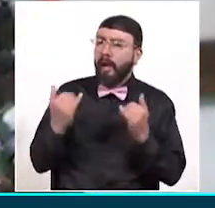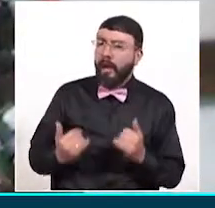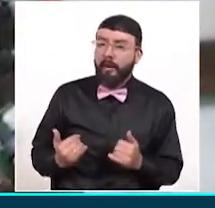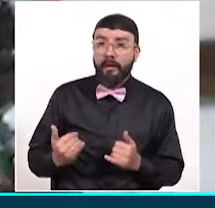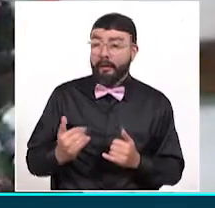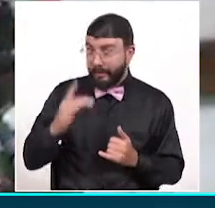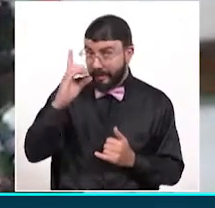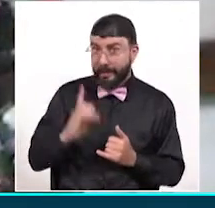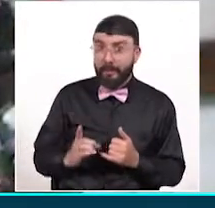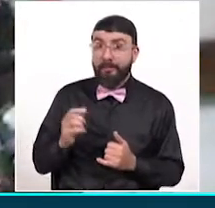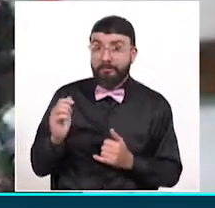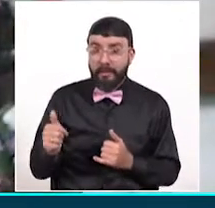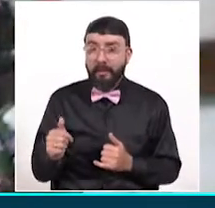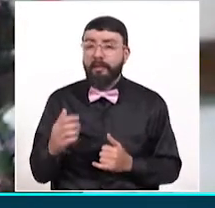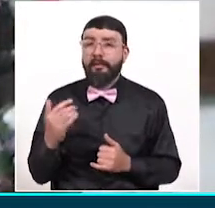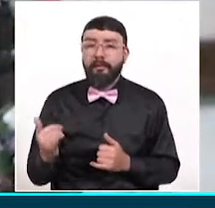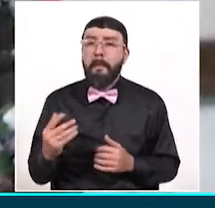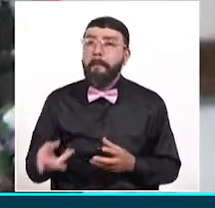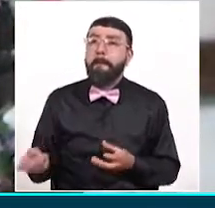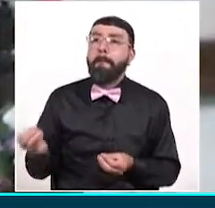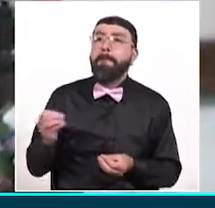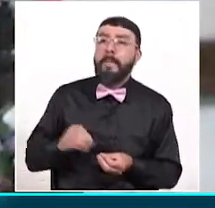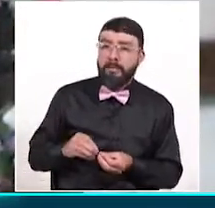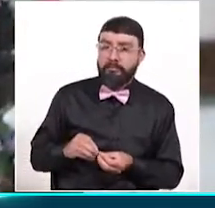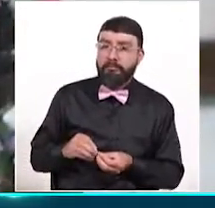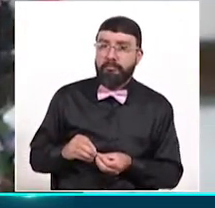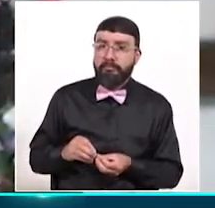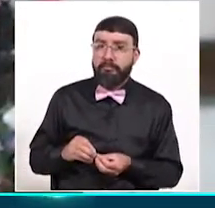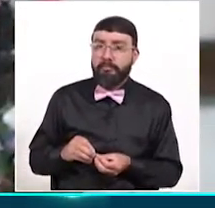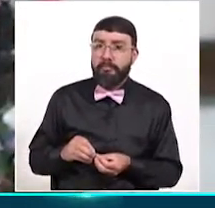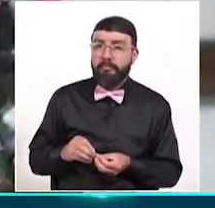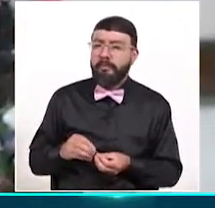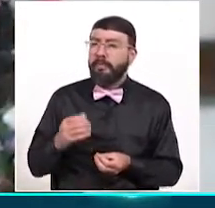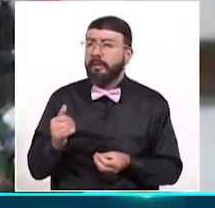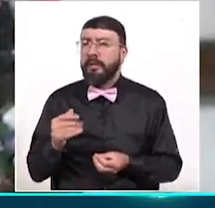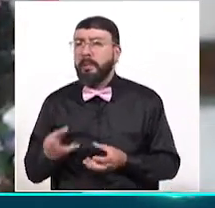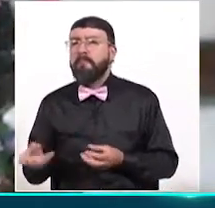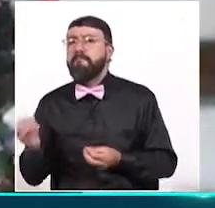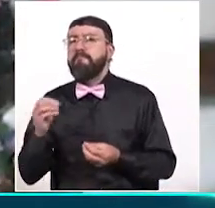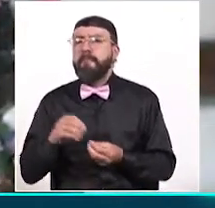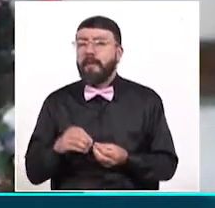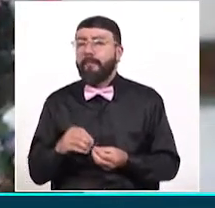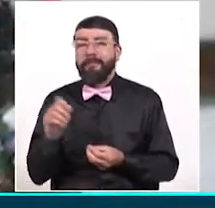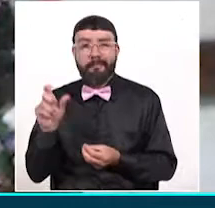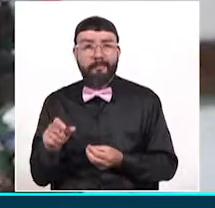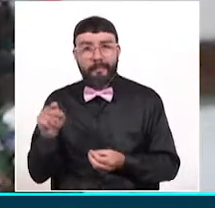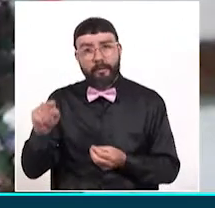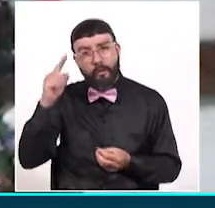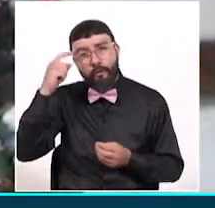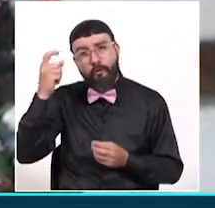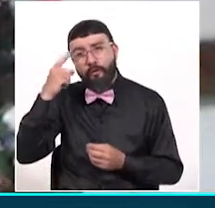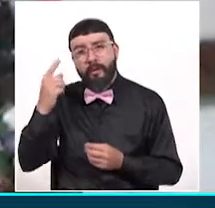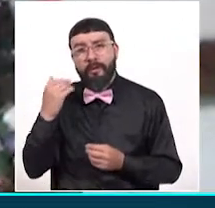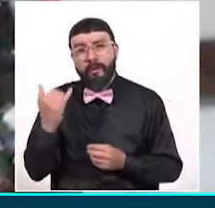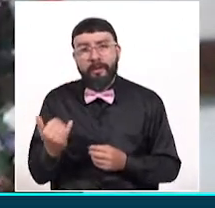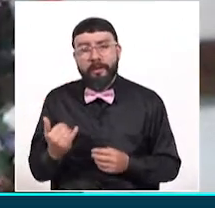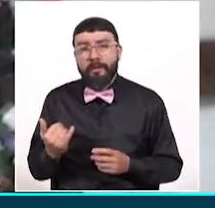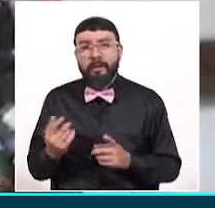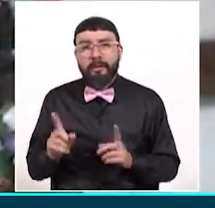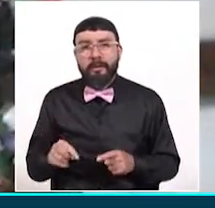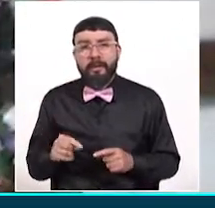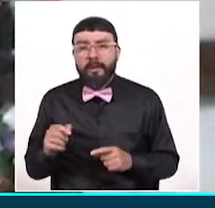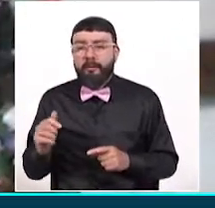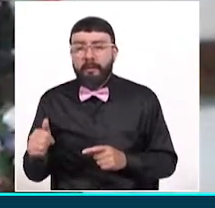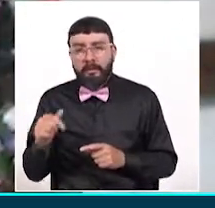tribunal, pues fue que lo sancionaran, ya pasa a otra instancia, que es al señor gobernador, y ya el señor gobernador